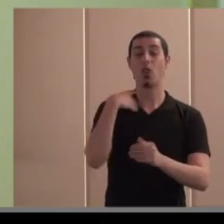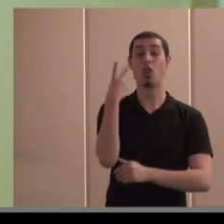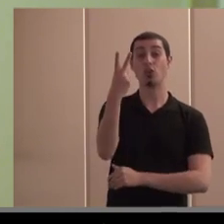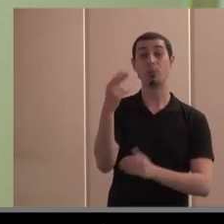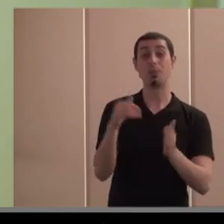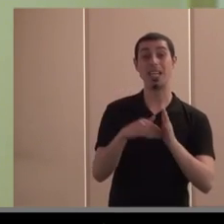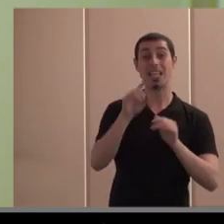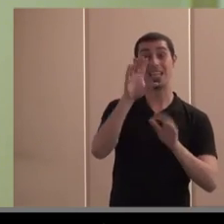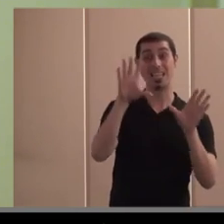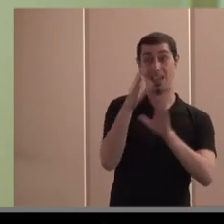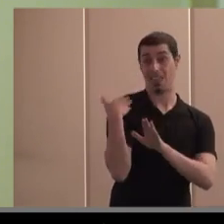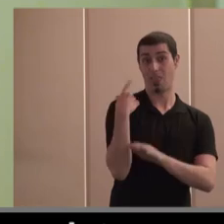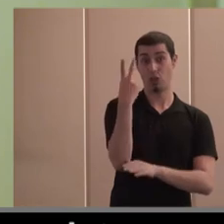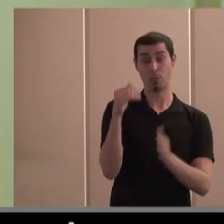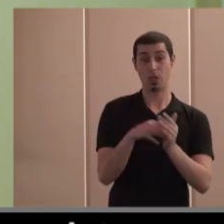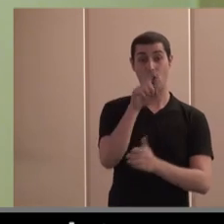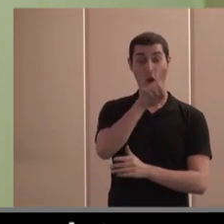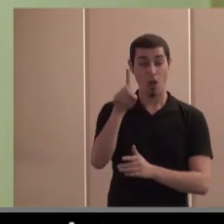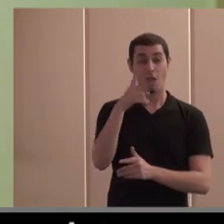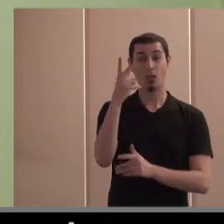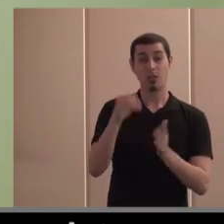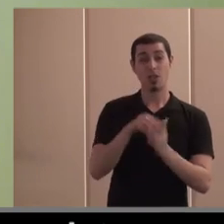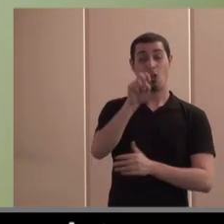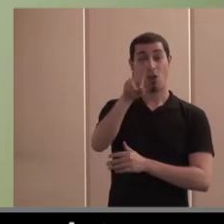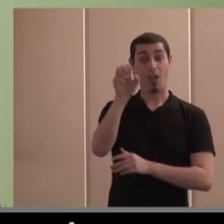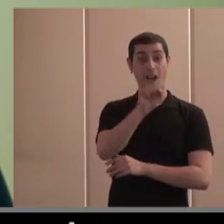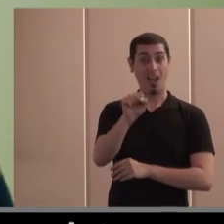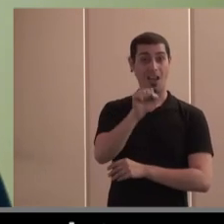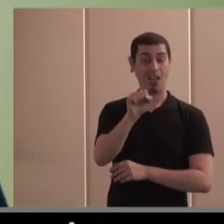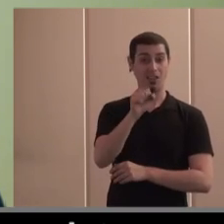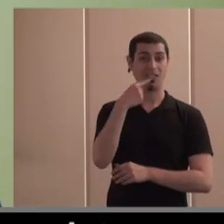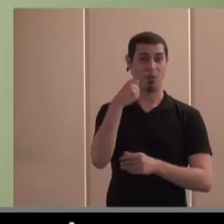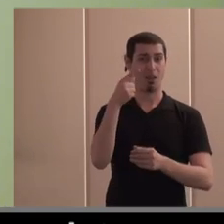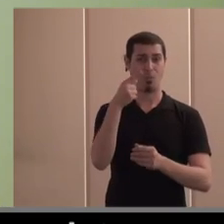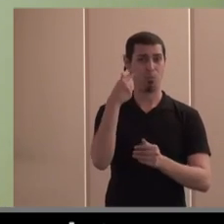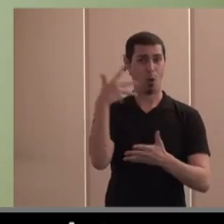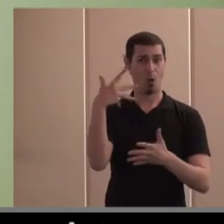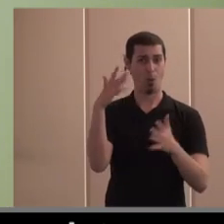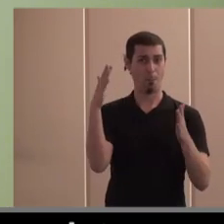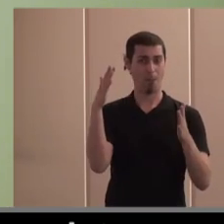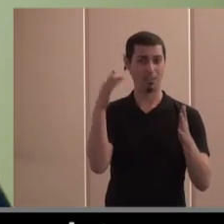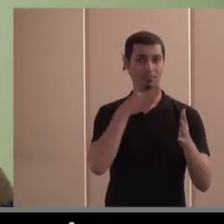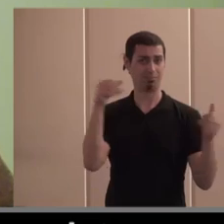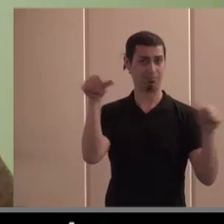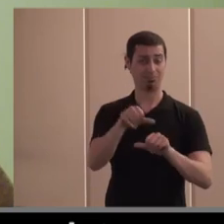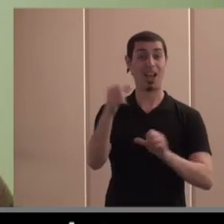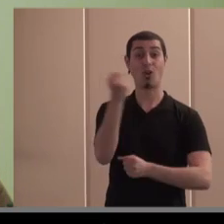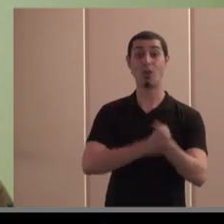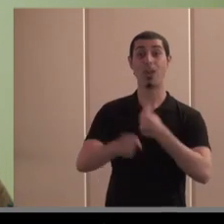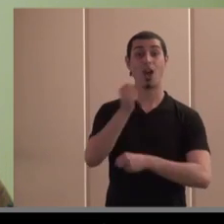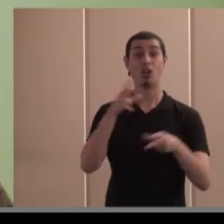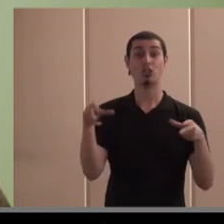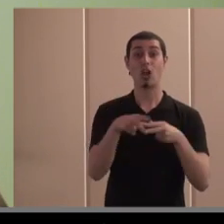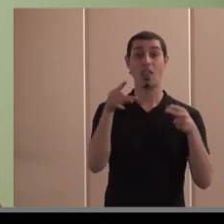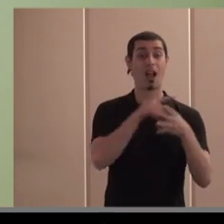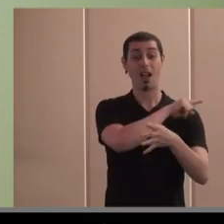2010 2011 y parte del 2012 en plenos años de crisis económica la economía social en todas sus